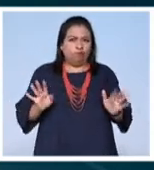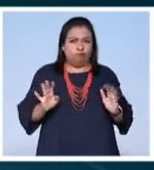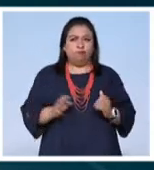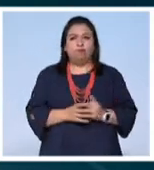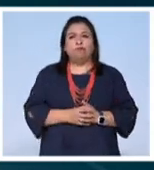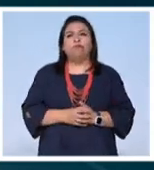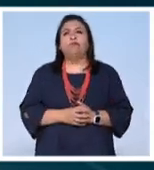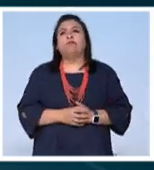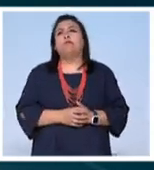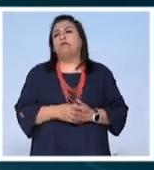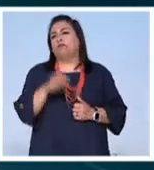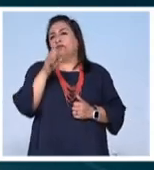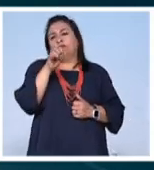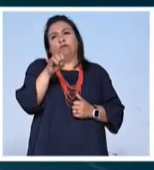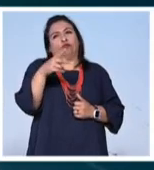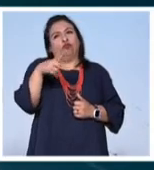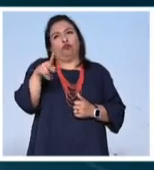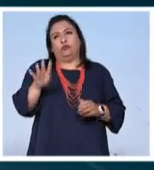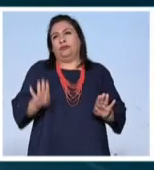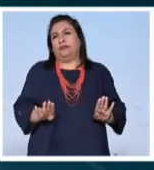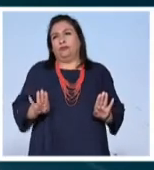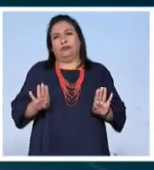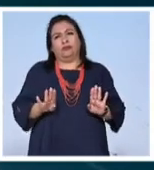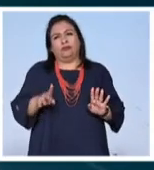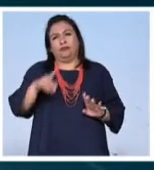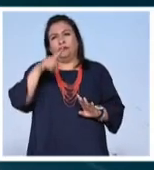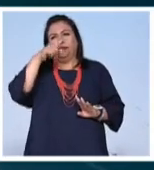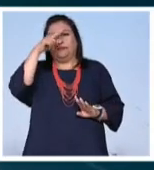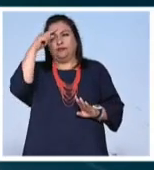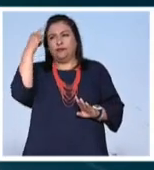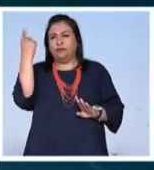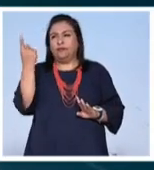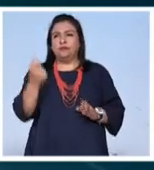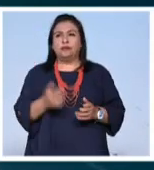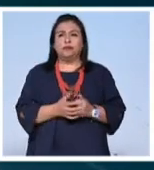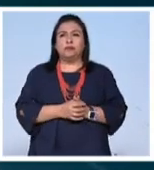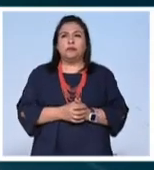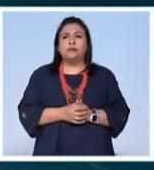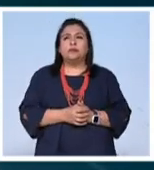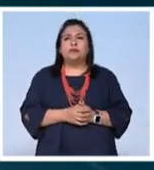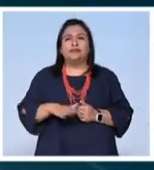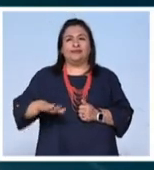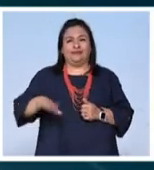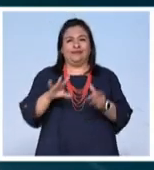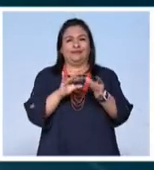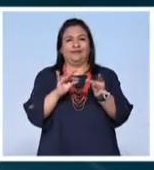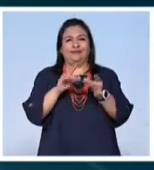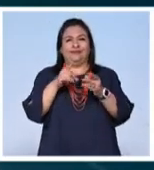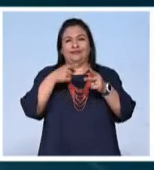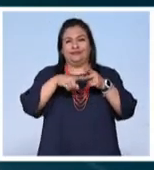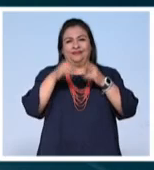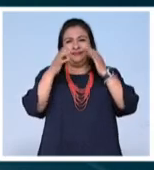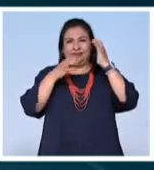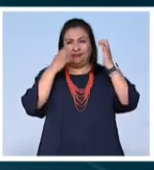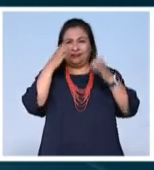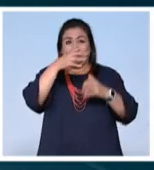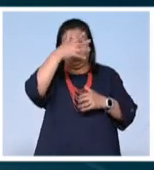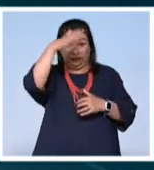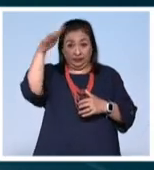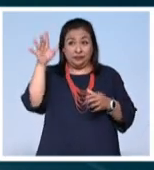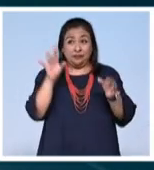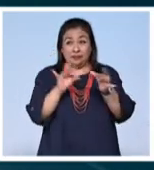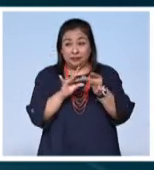su manera es muy sencilla como lo mencionó en la entrada de la expo. Los adultos